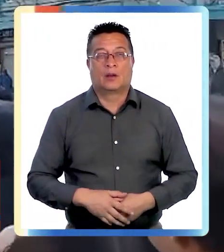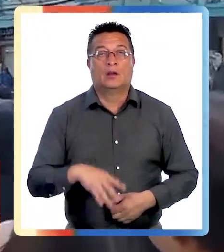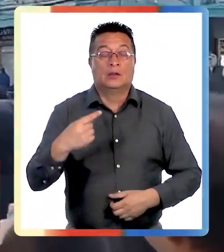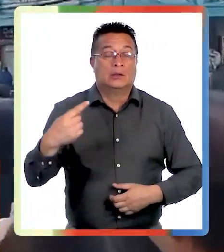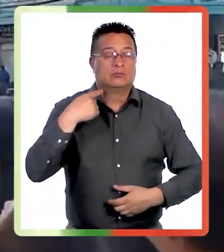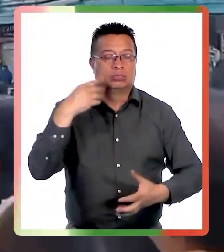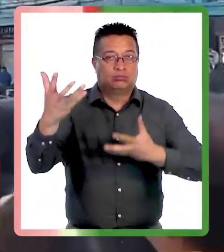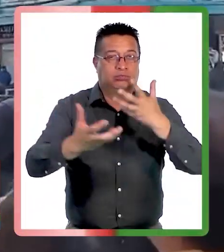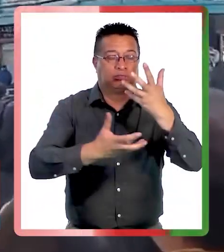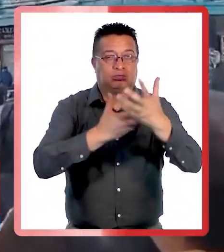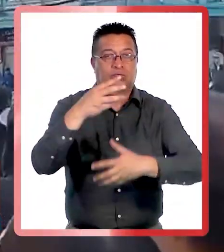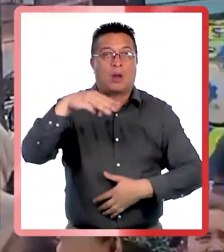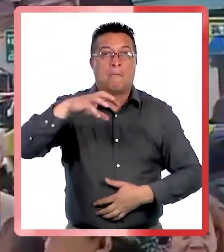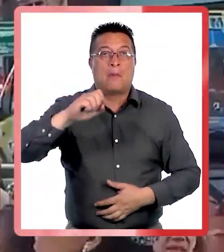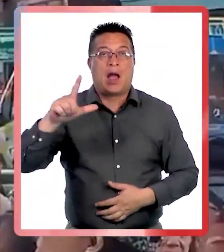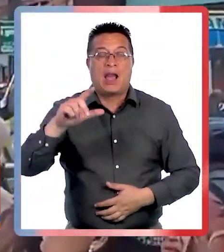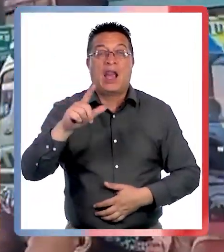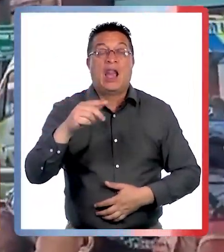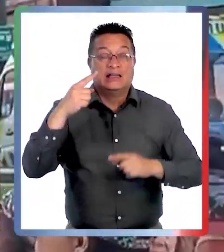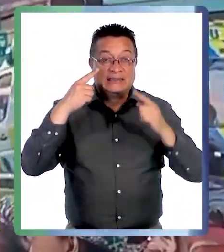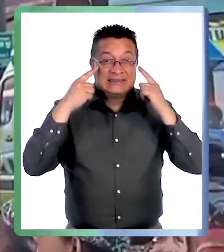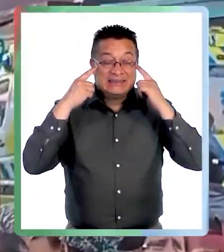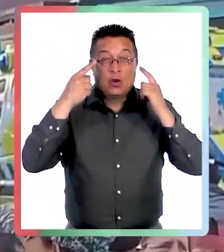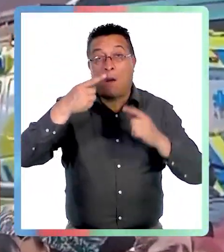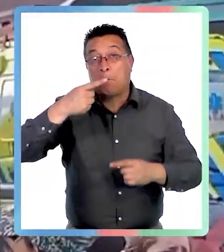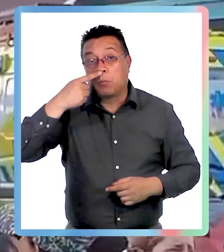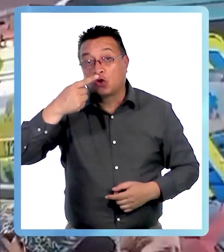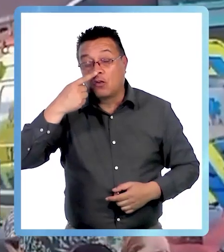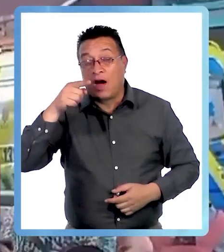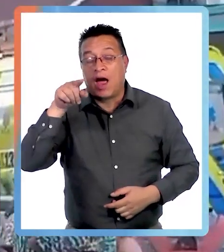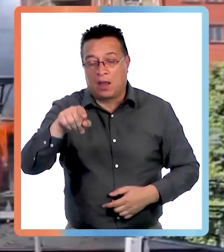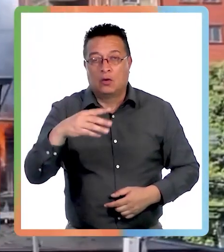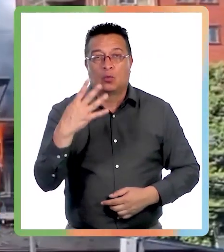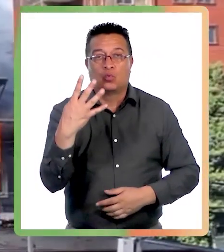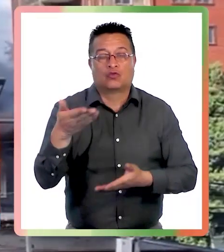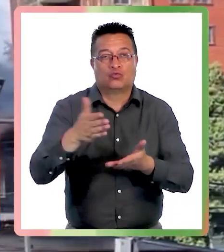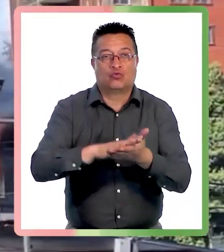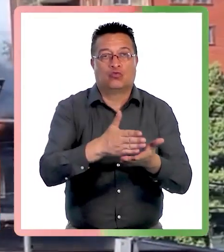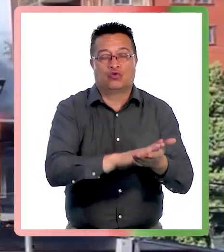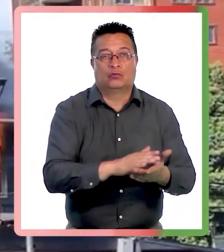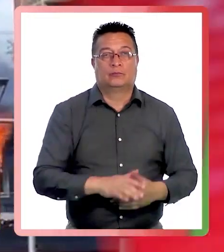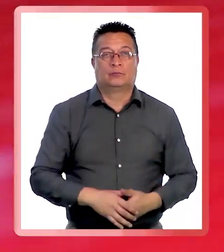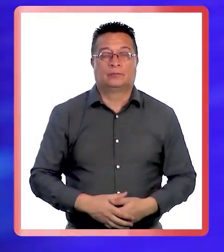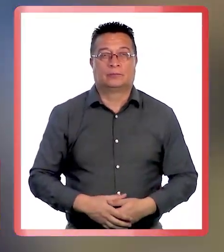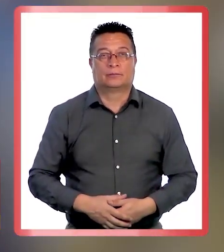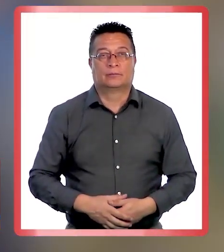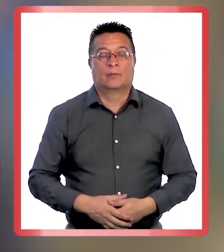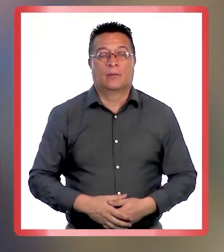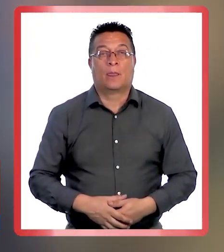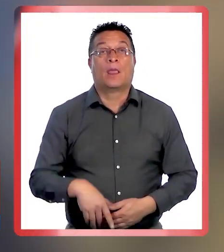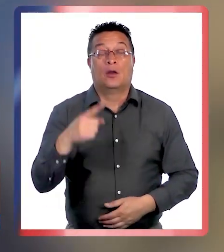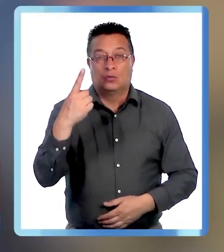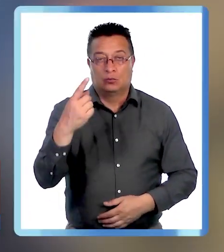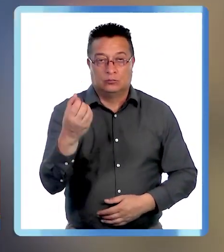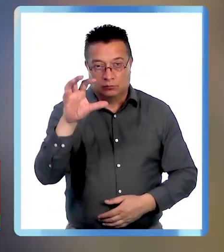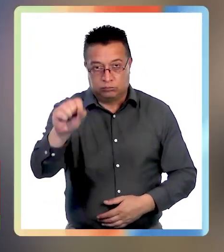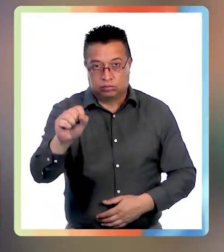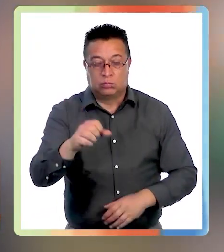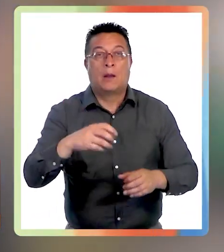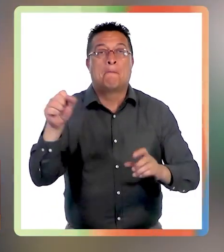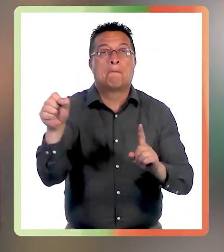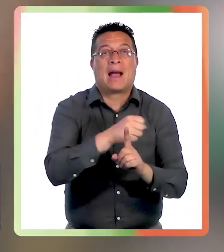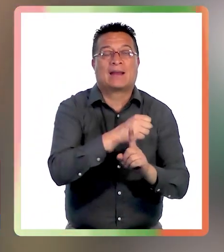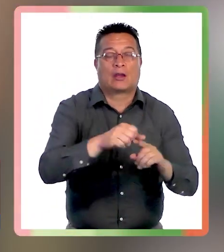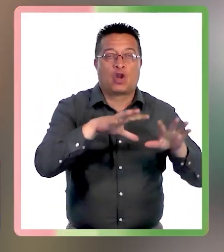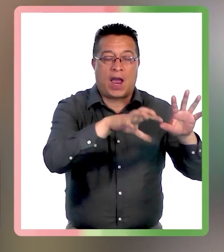Un fatal incendio en un mall chino en Puerto Varas dejó cuatro fallecidos. Un nuevo caso de